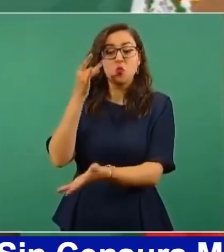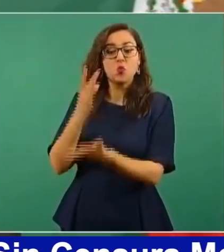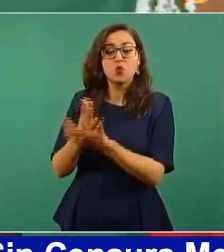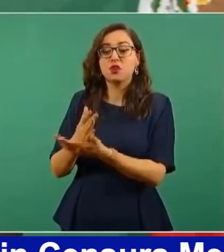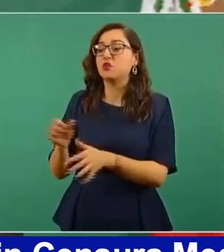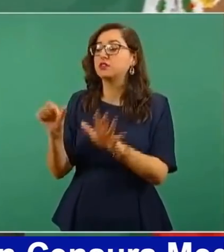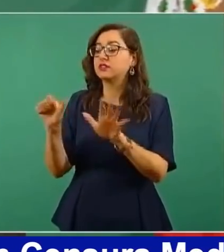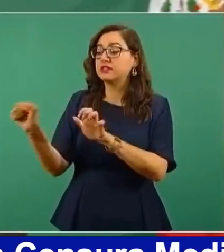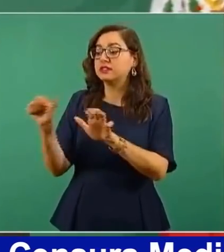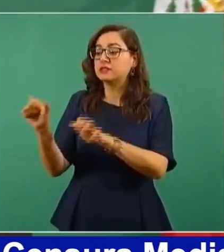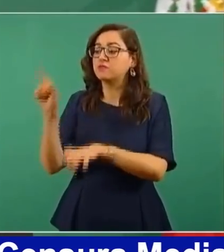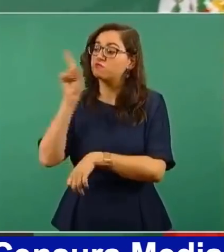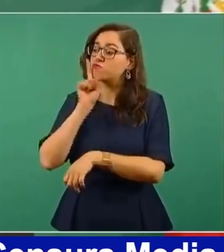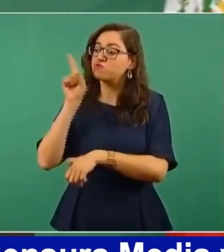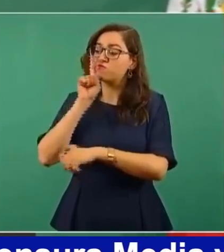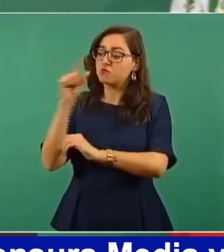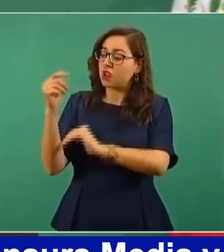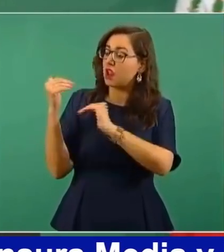Aquí no,